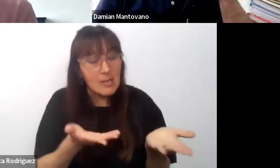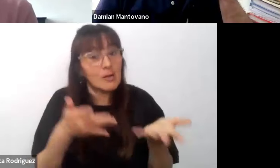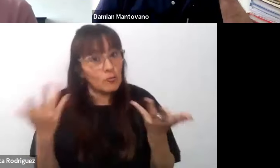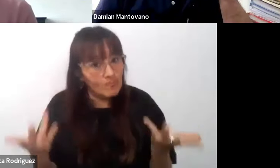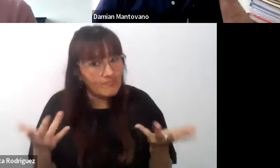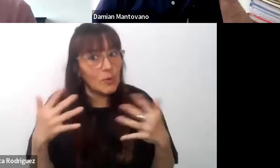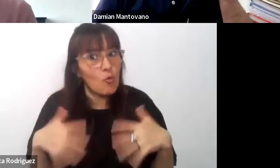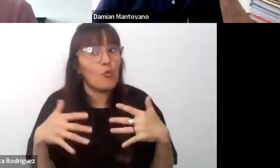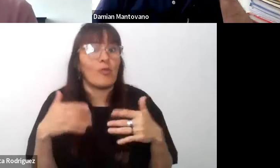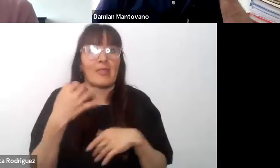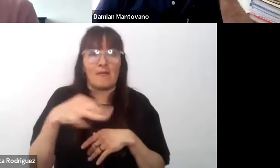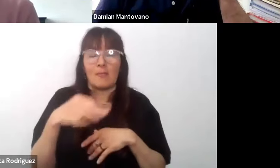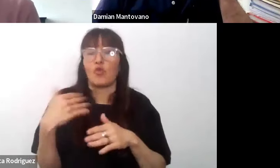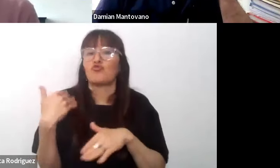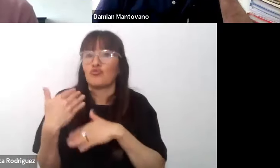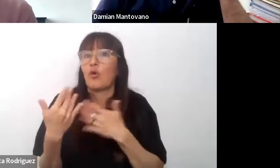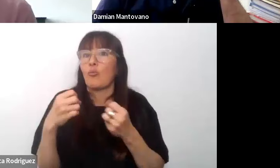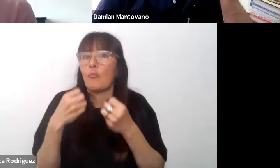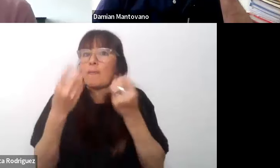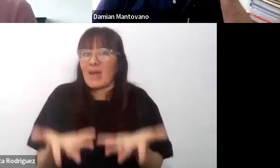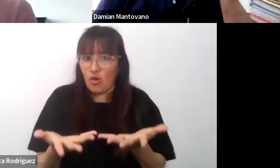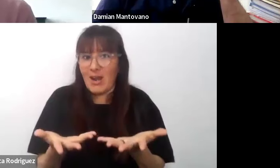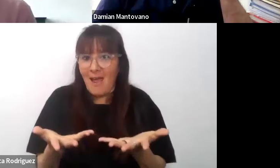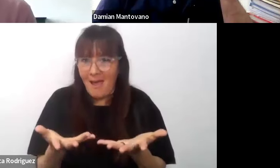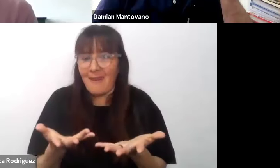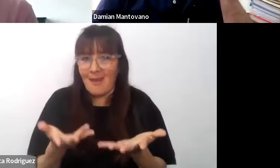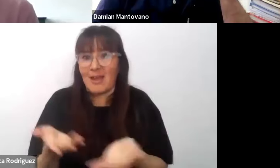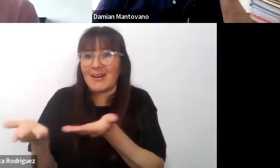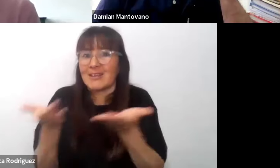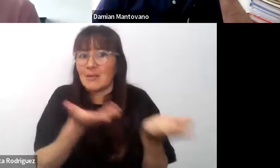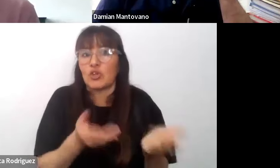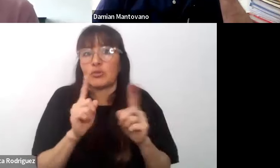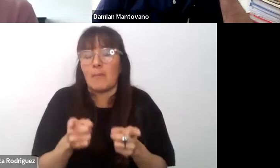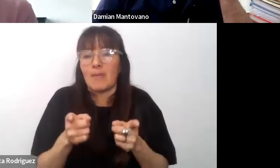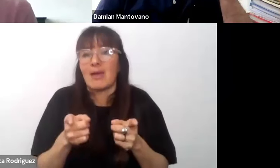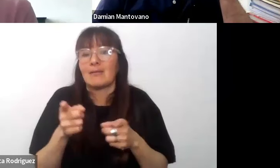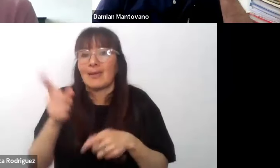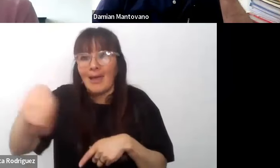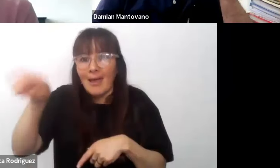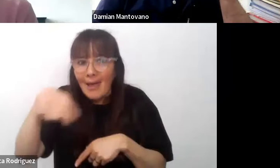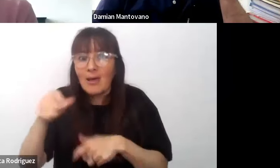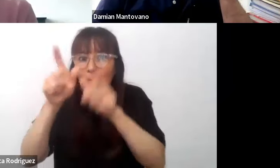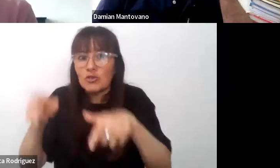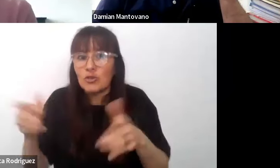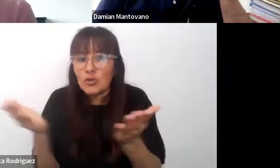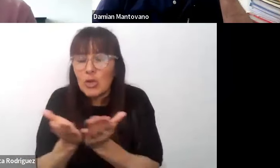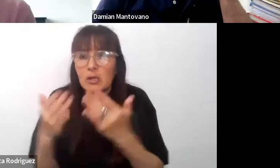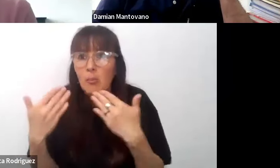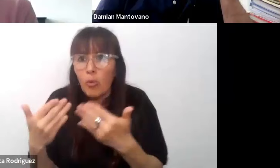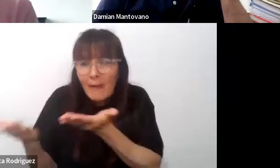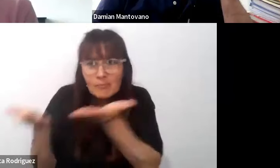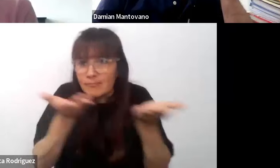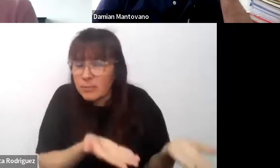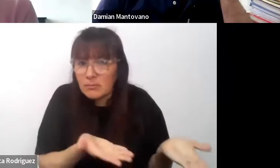hay que mejorar la calidad de la recepción y lograr que estos alumnos sean recibidos por lo que son como decía Damián